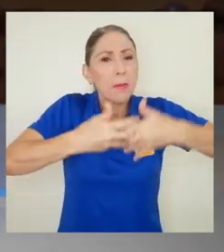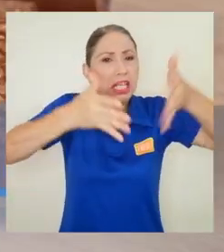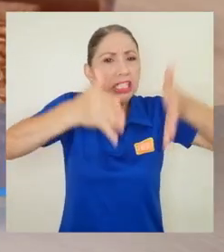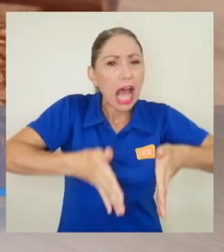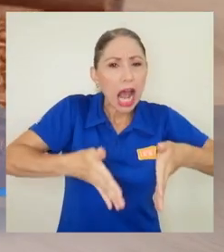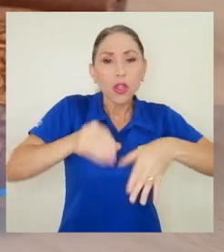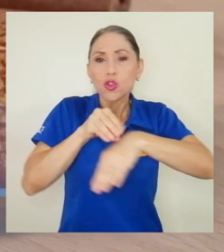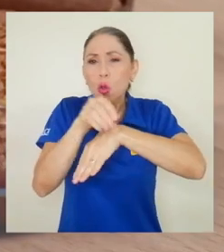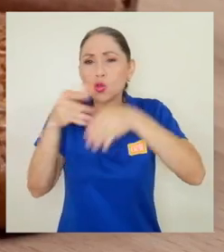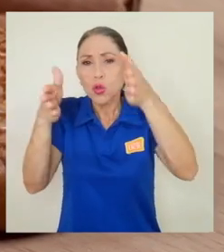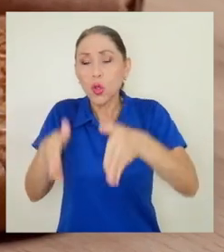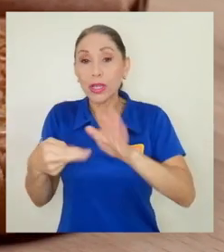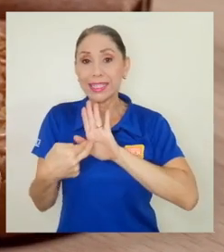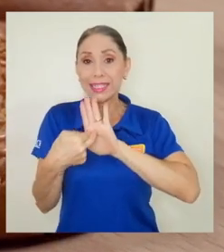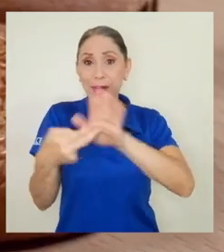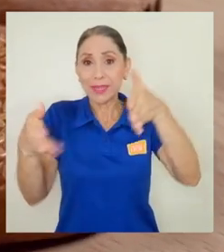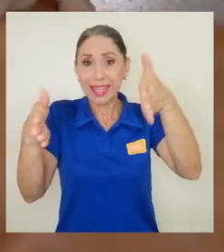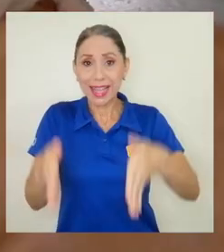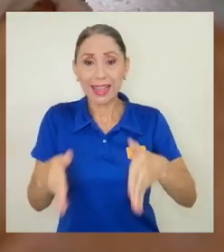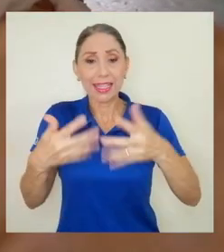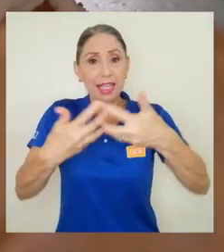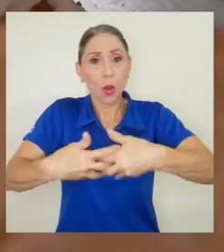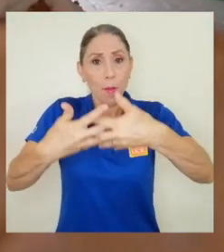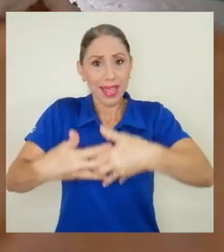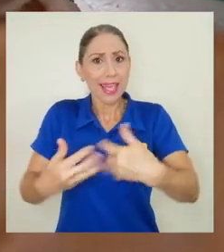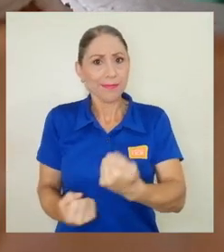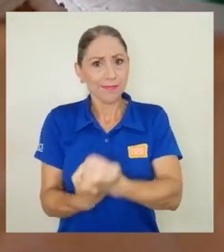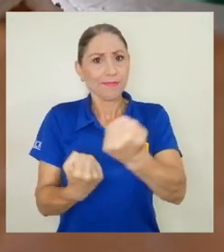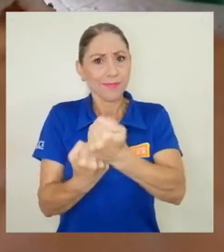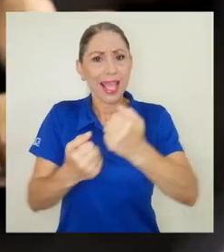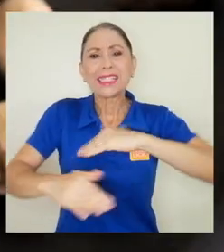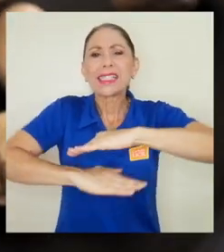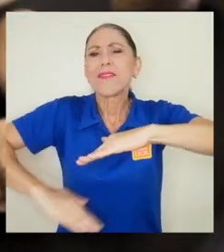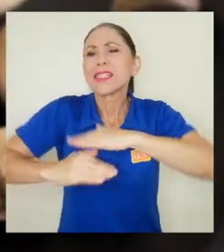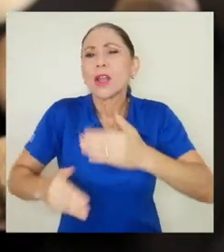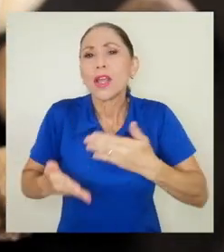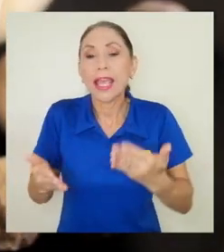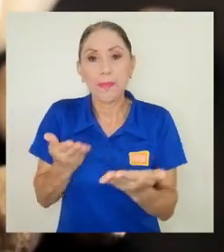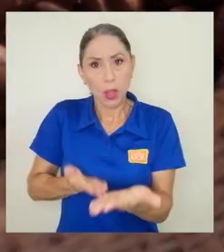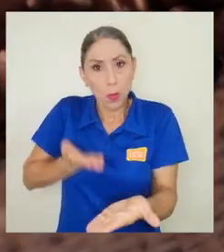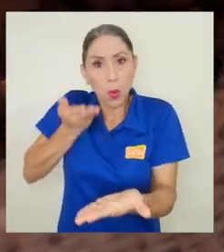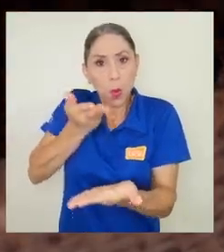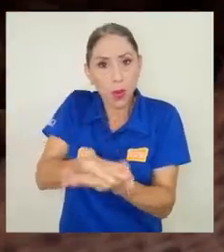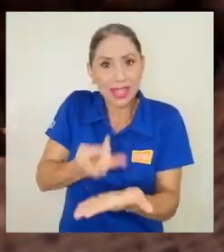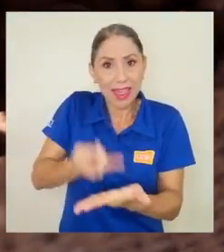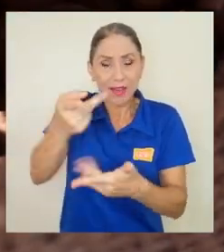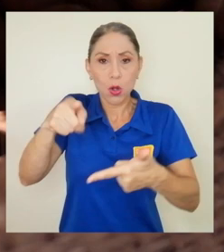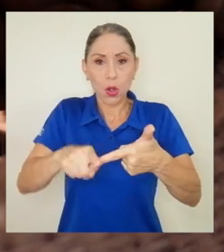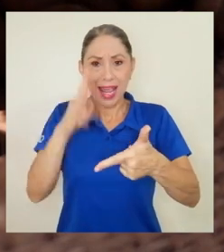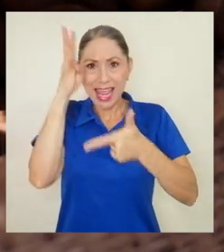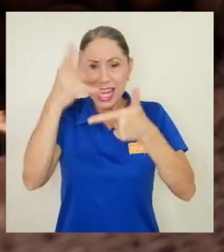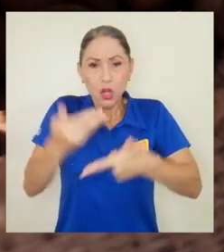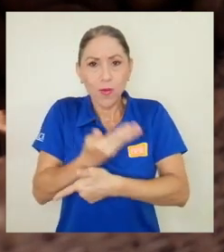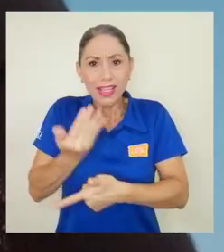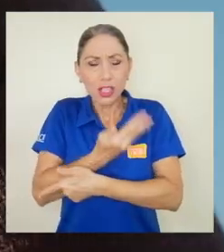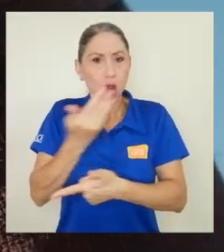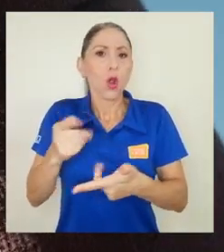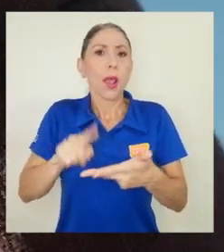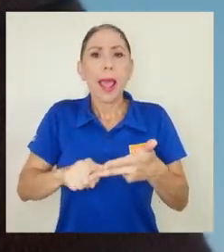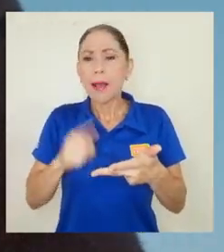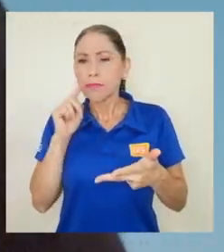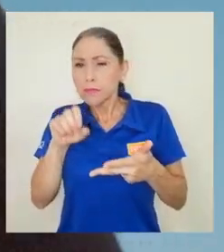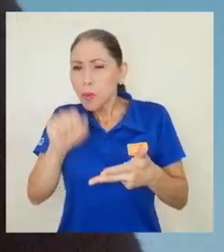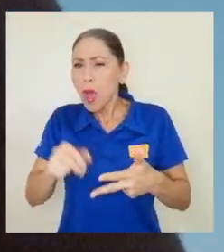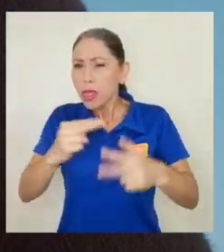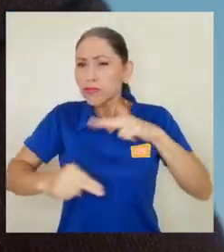consultores y representantes de compañías patrocinadoras que se basaron en criterios tales como la propuesta de valor, innovación, viabilidad